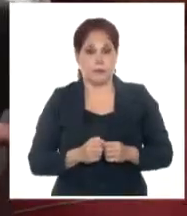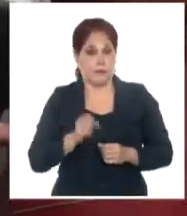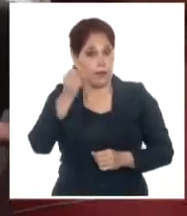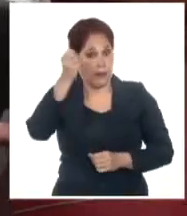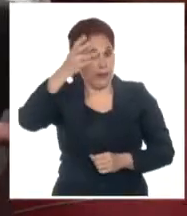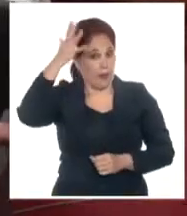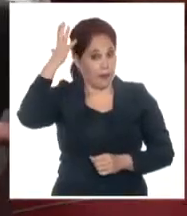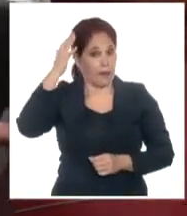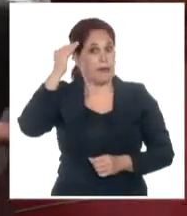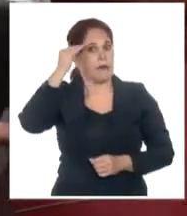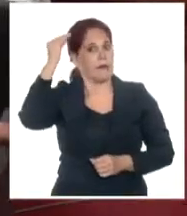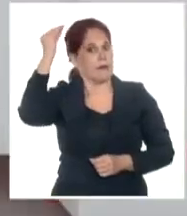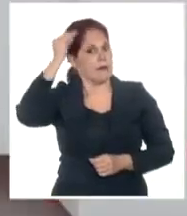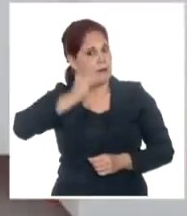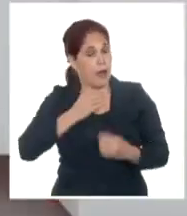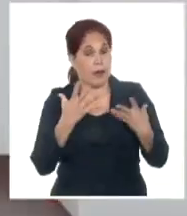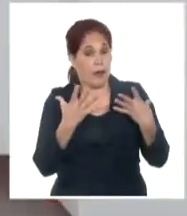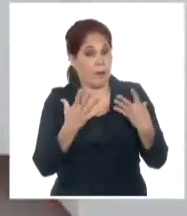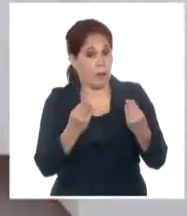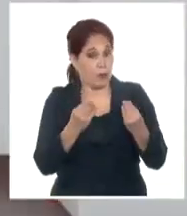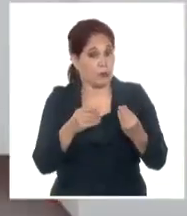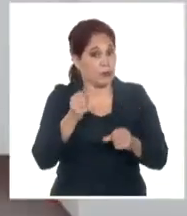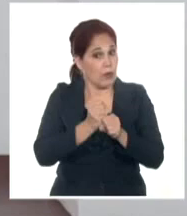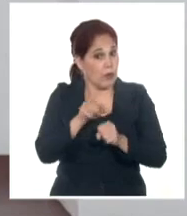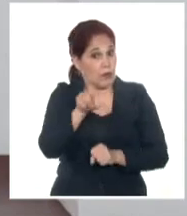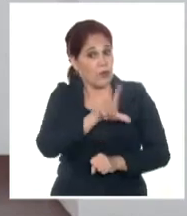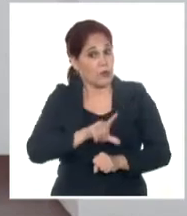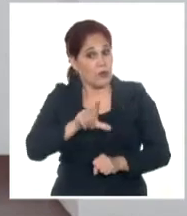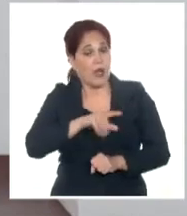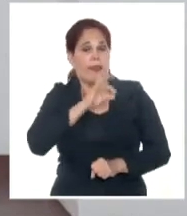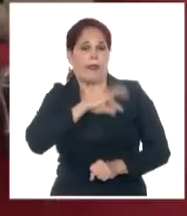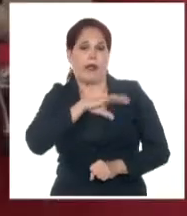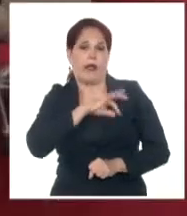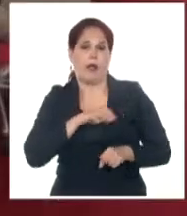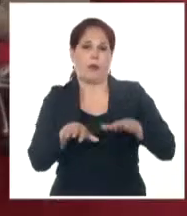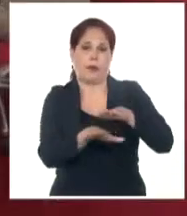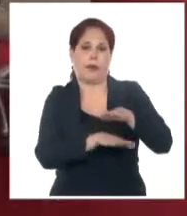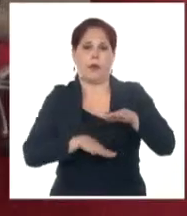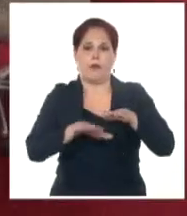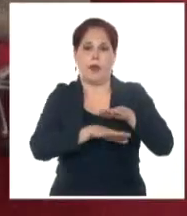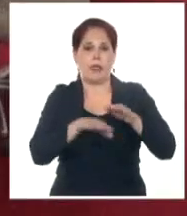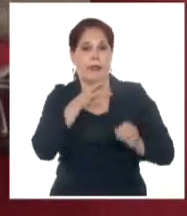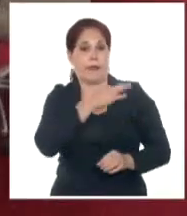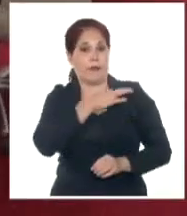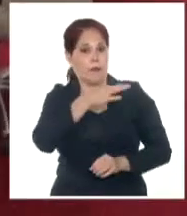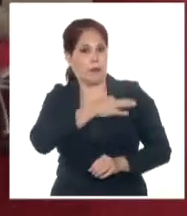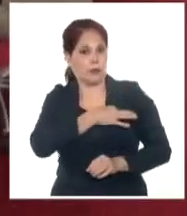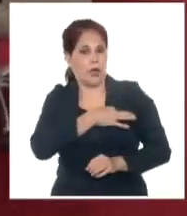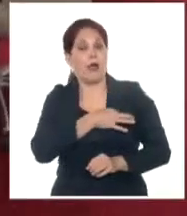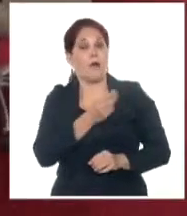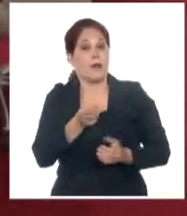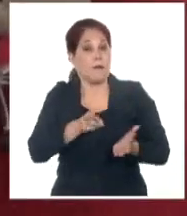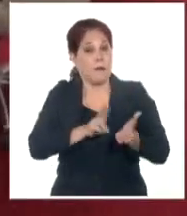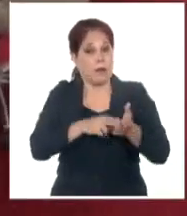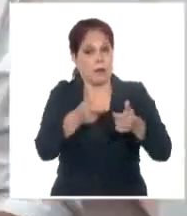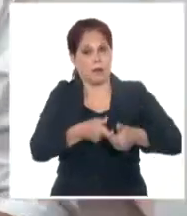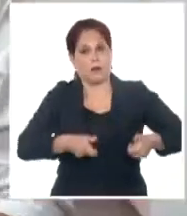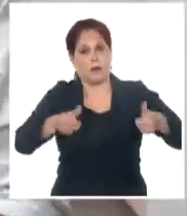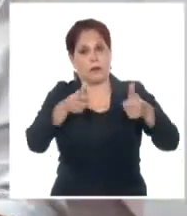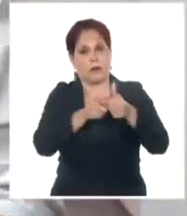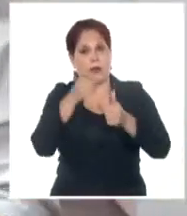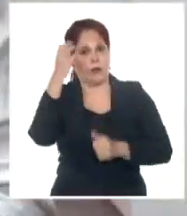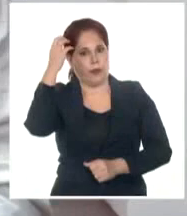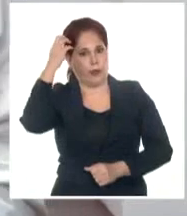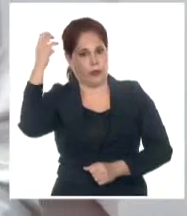cubano reconoció que muchos de ellos se desempeñan como delegados de base, diputados y una integrante del Consejo de Estado.